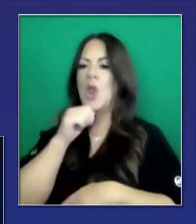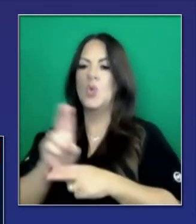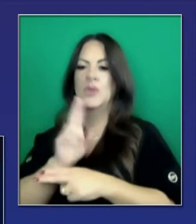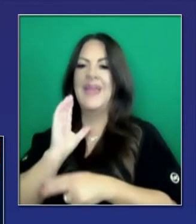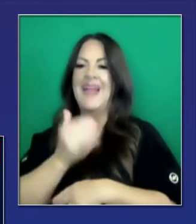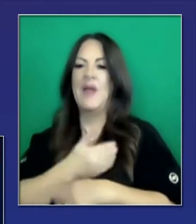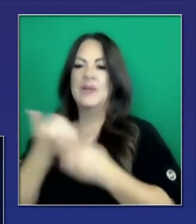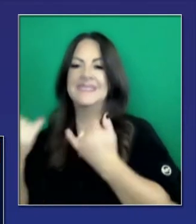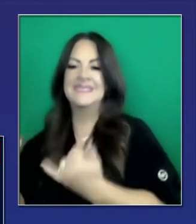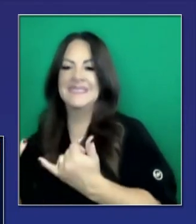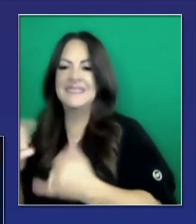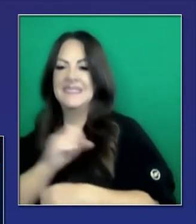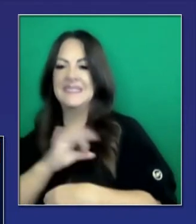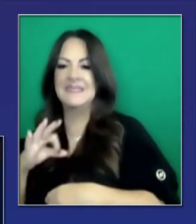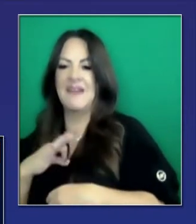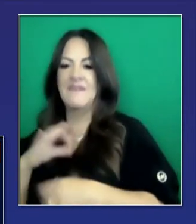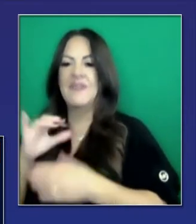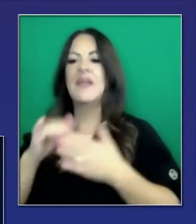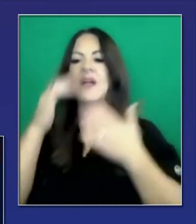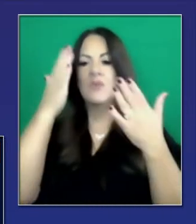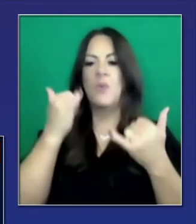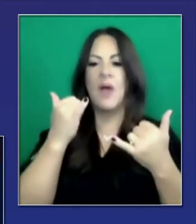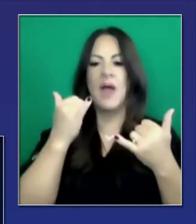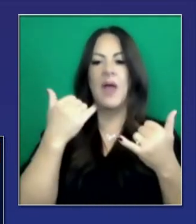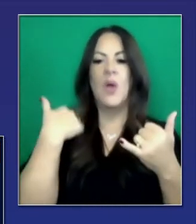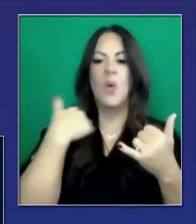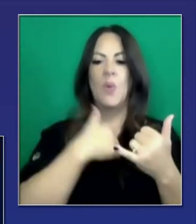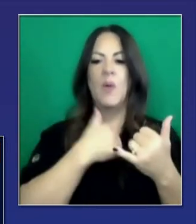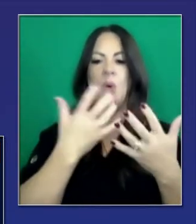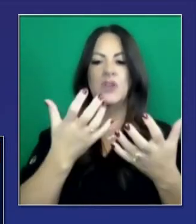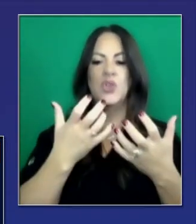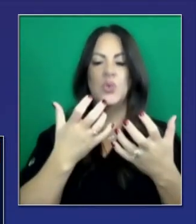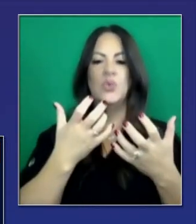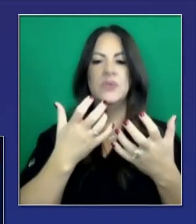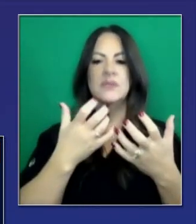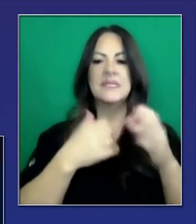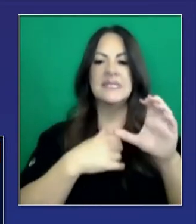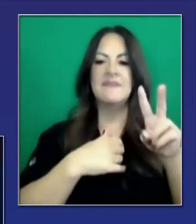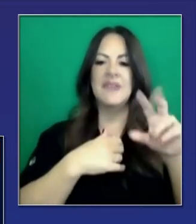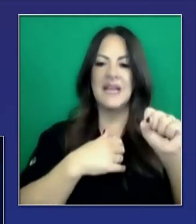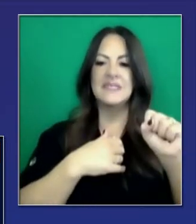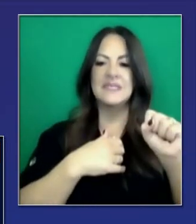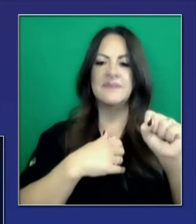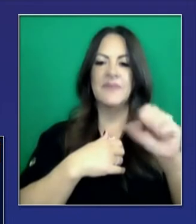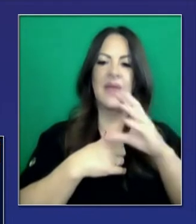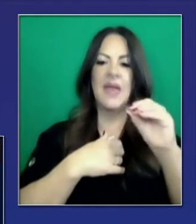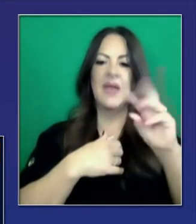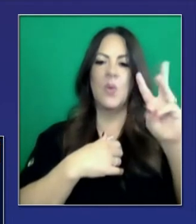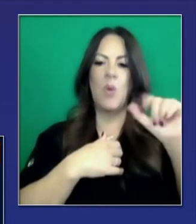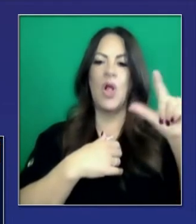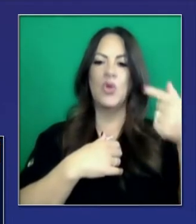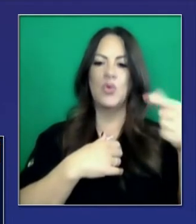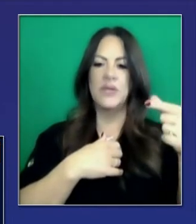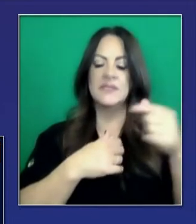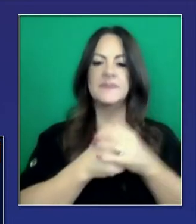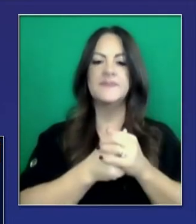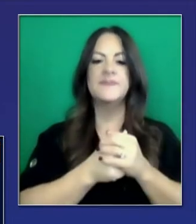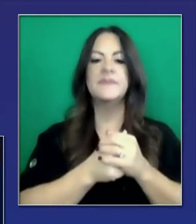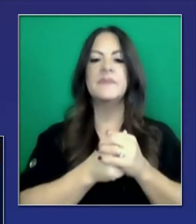nuestro propio personal. Esa es parte de la ayuda que nos están proporcionando CVS y